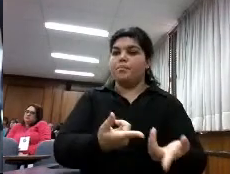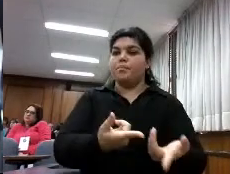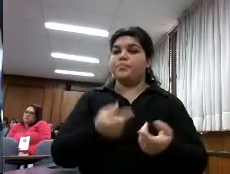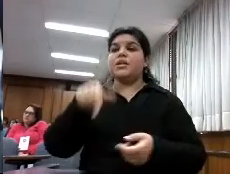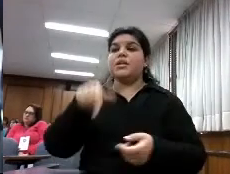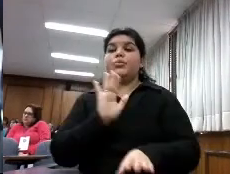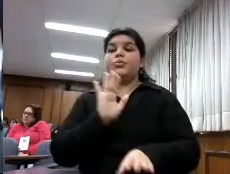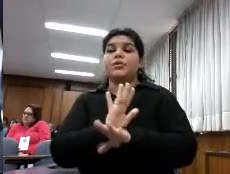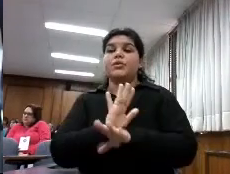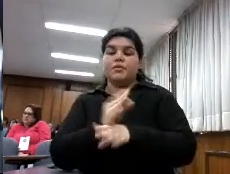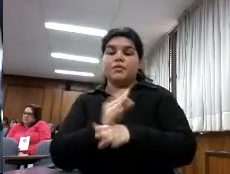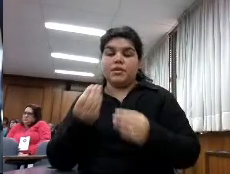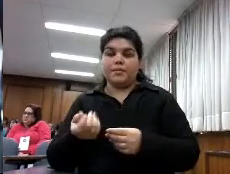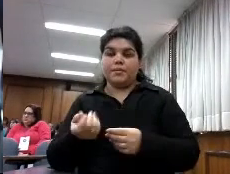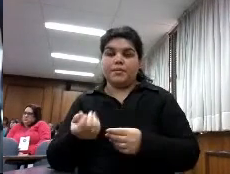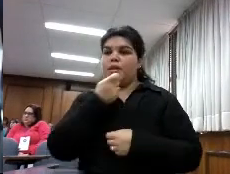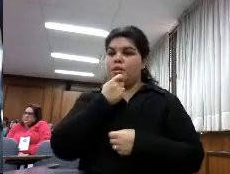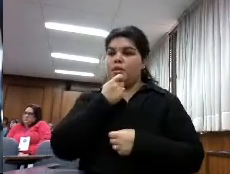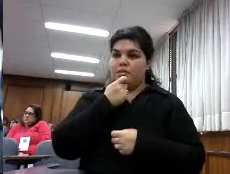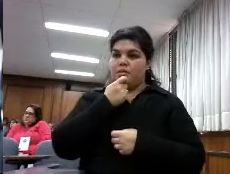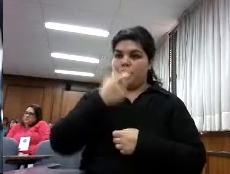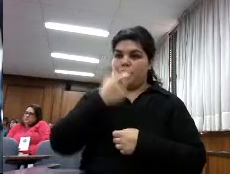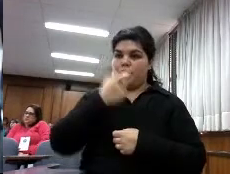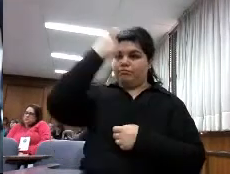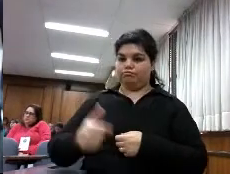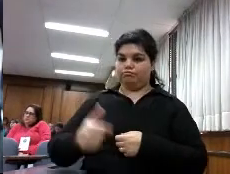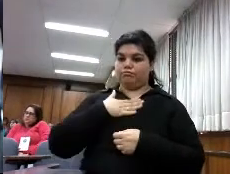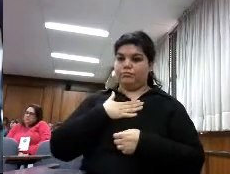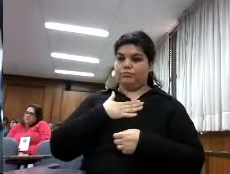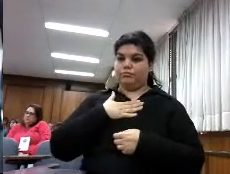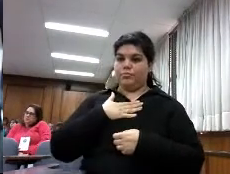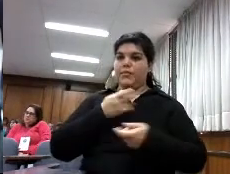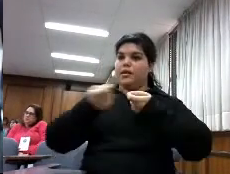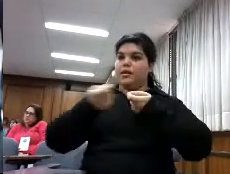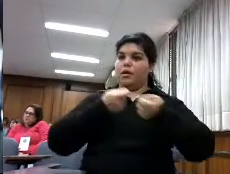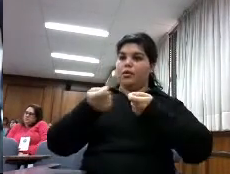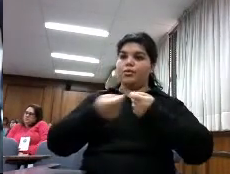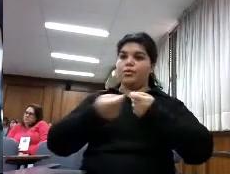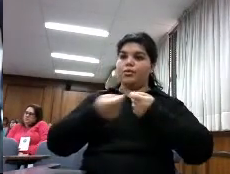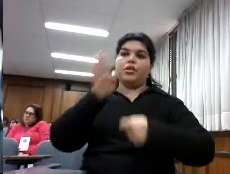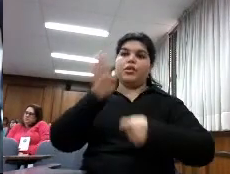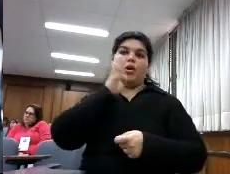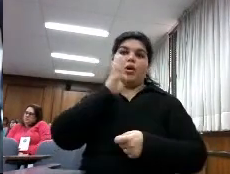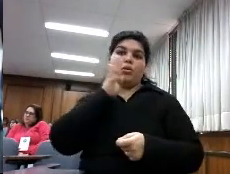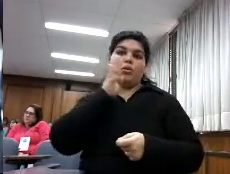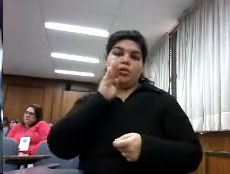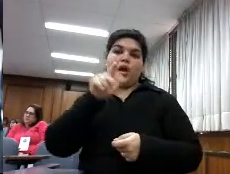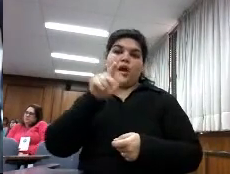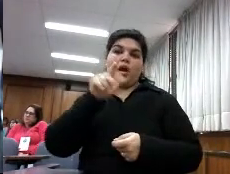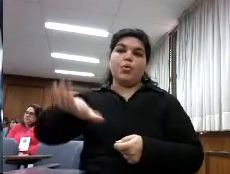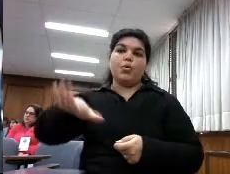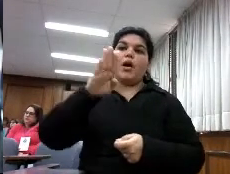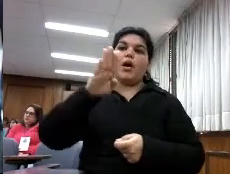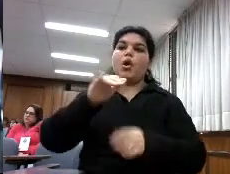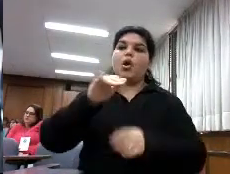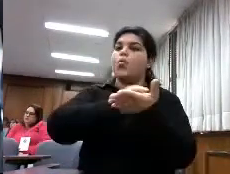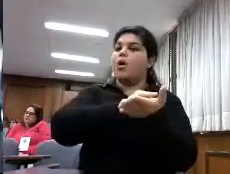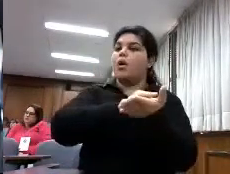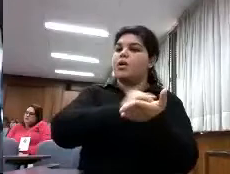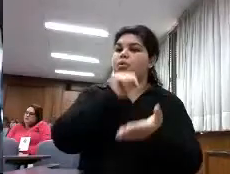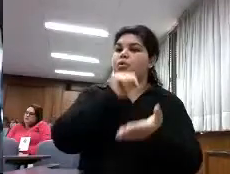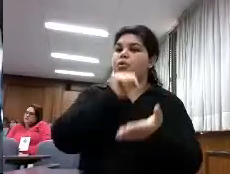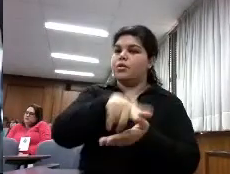que si yo por ejemplo voy a montar un negocio en Estados Unidos en Nueva York pueda tener decisiones de los flujos